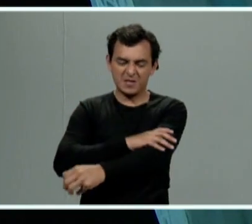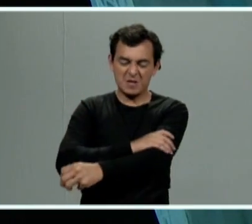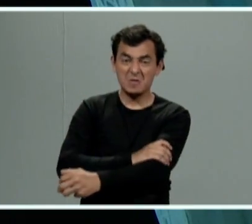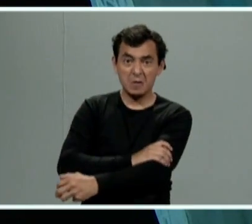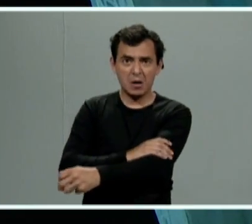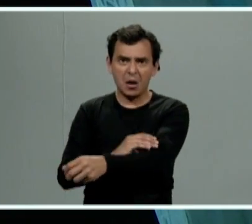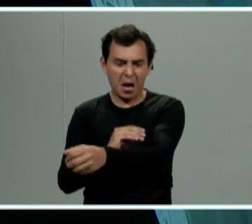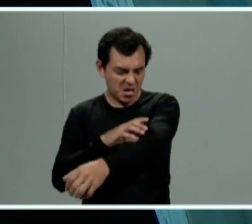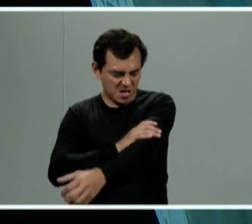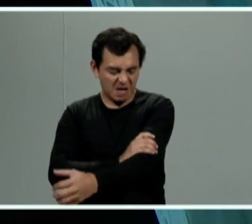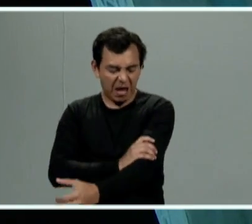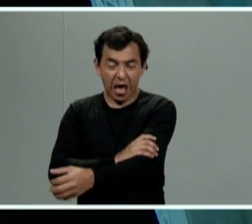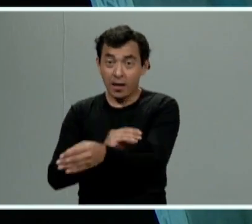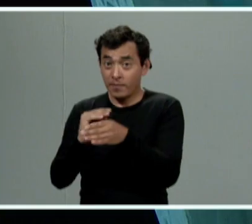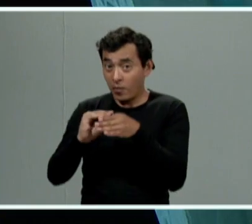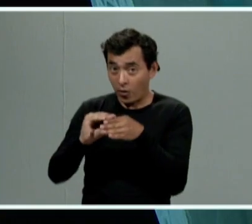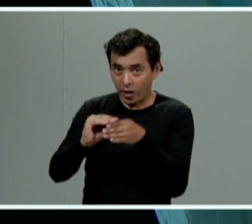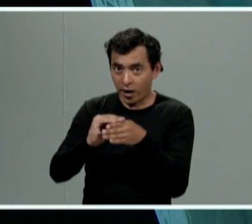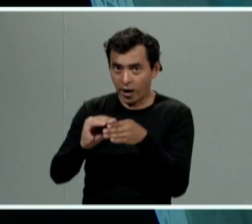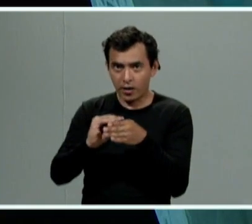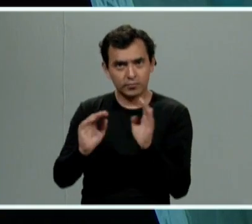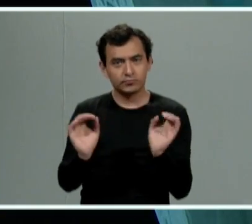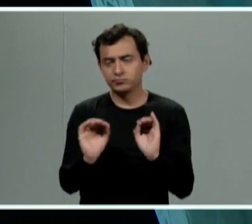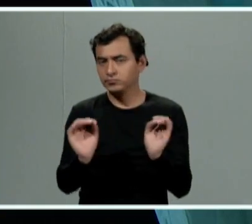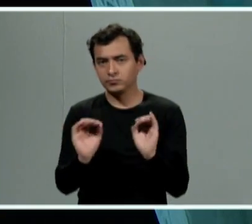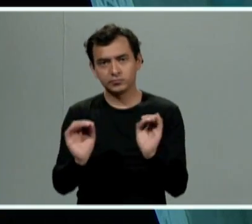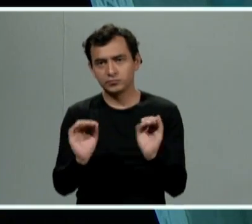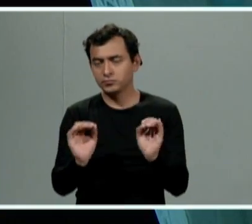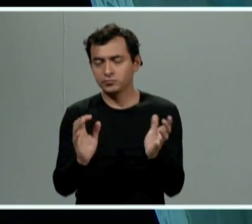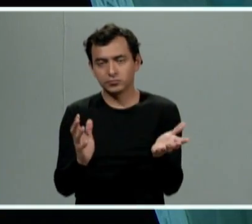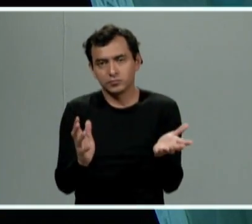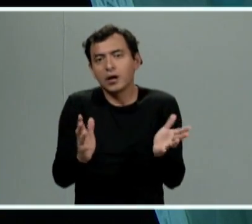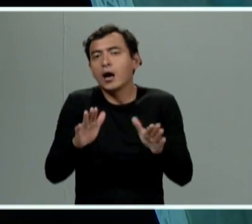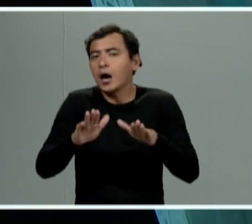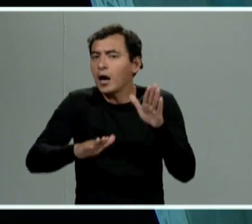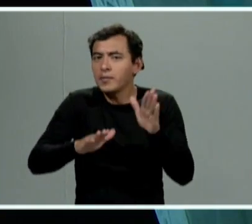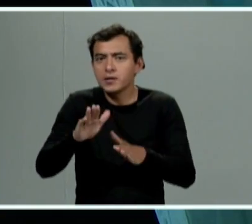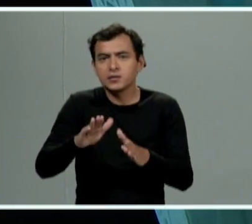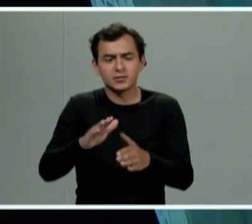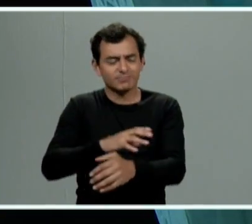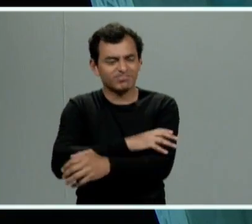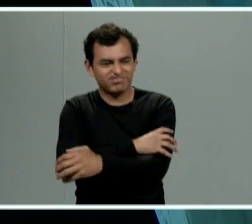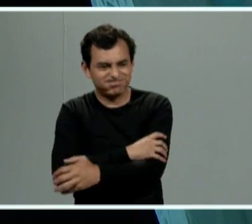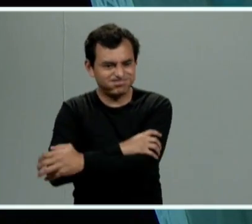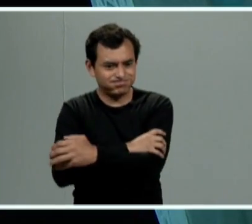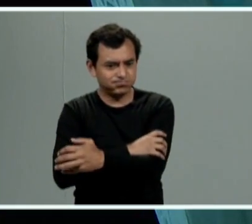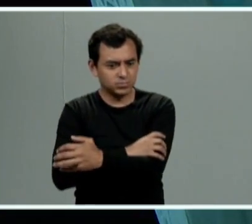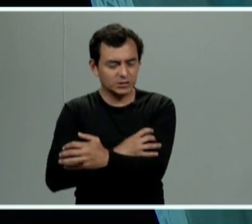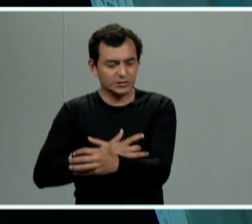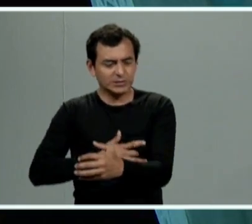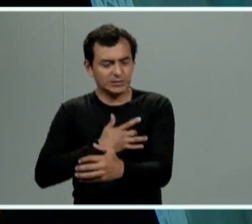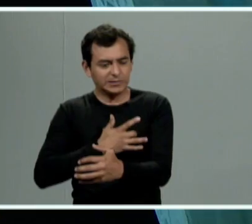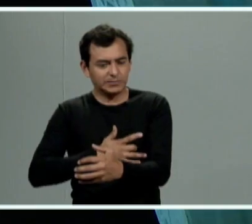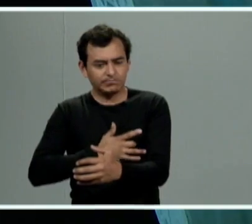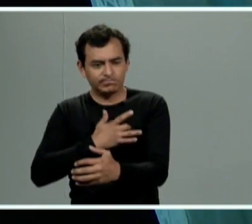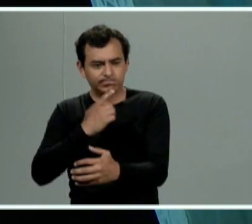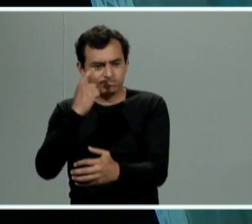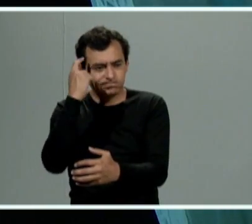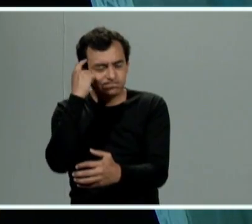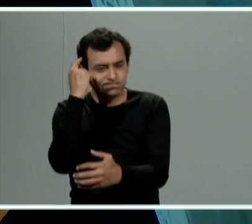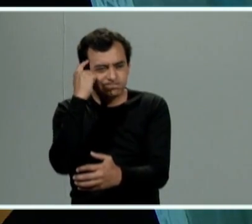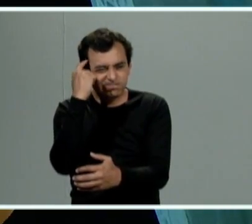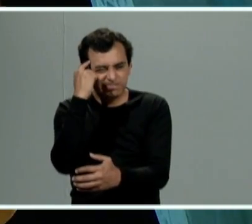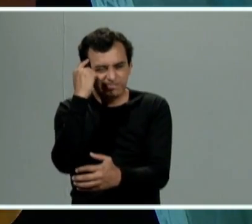alteración en la salud de la víctima sin embargo si nos deja una afectación en el psique de la